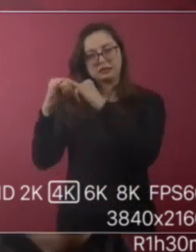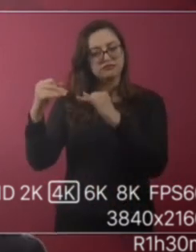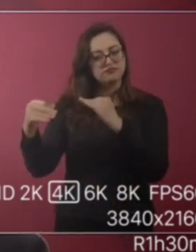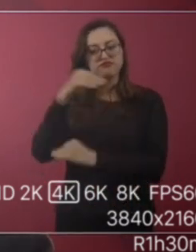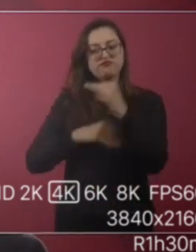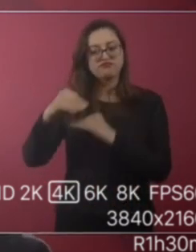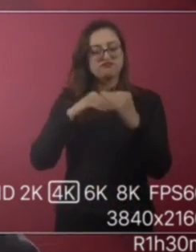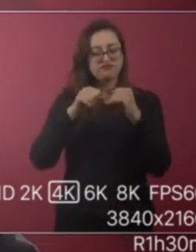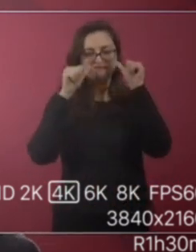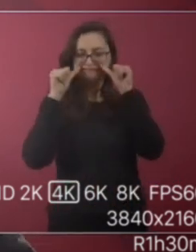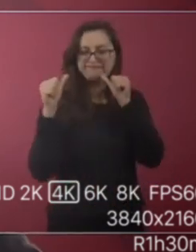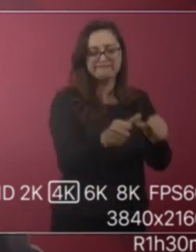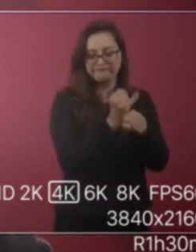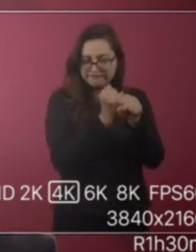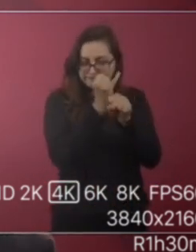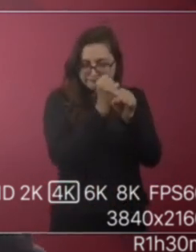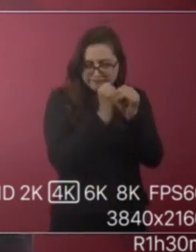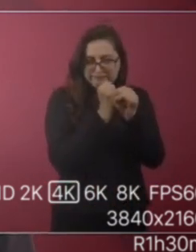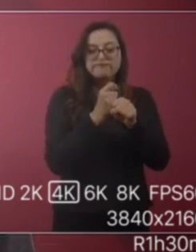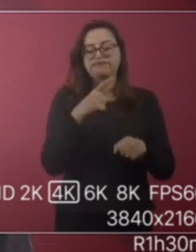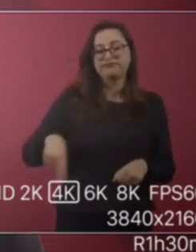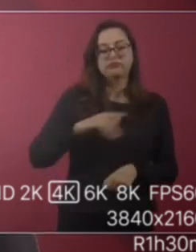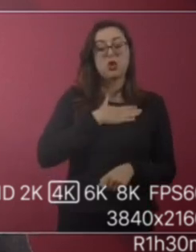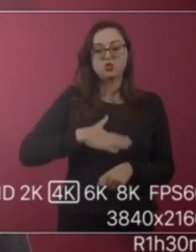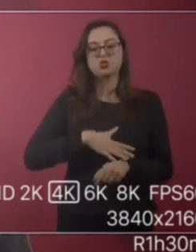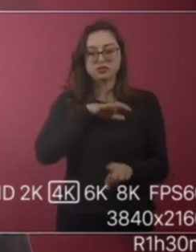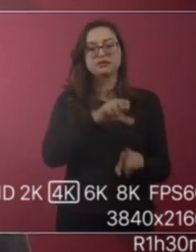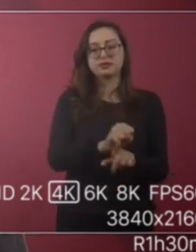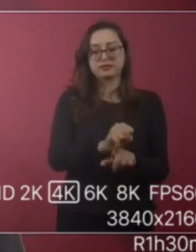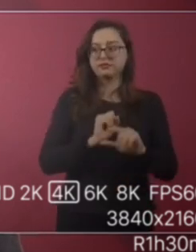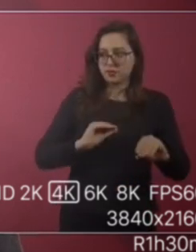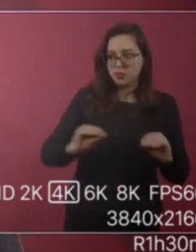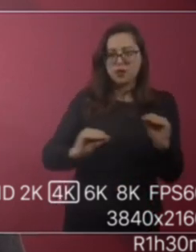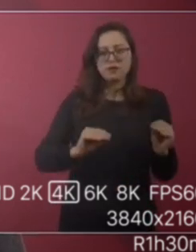que están para hacer justicia, actúan,